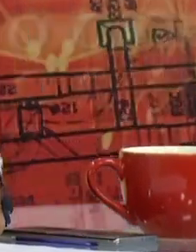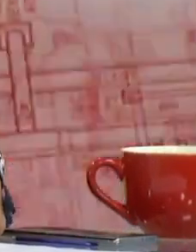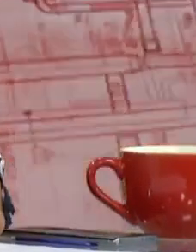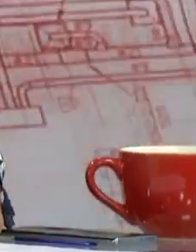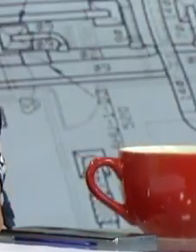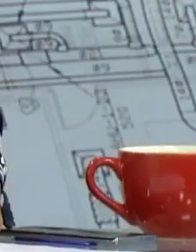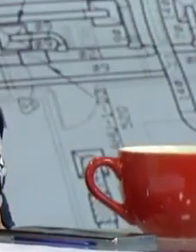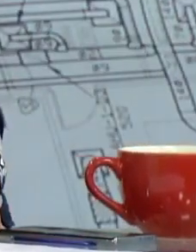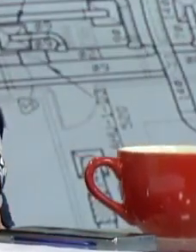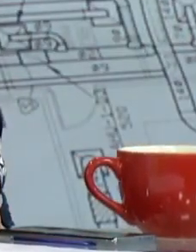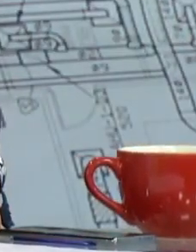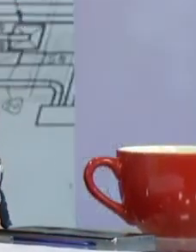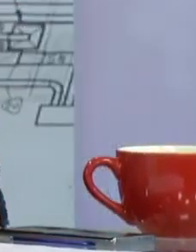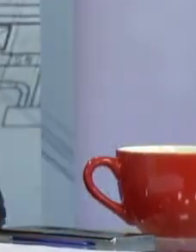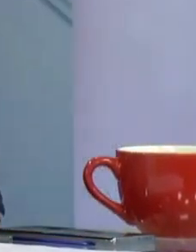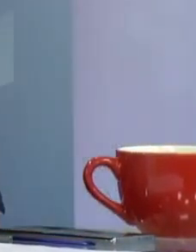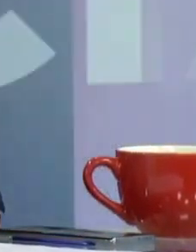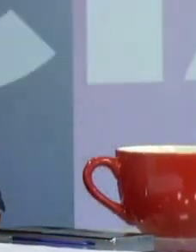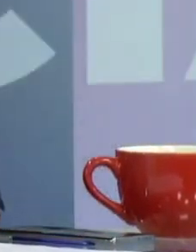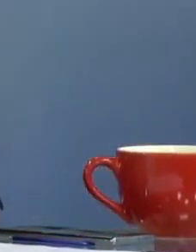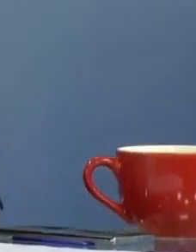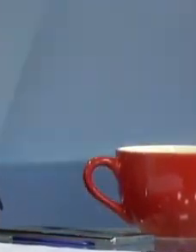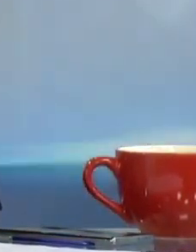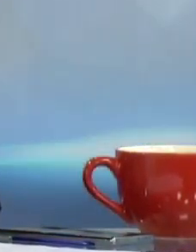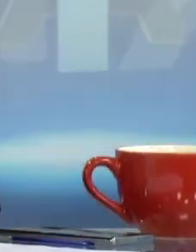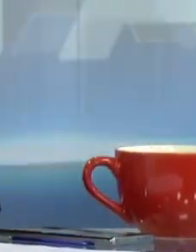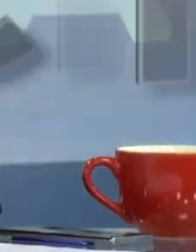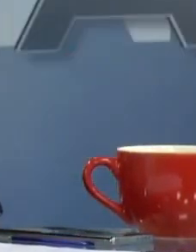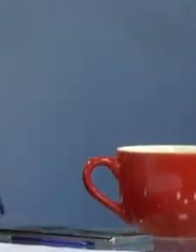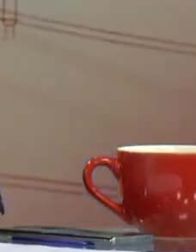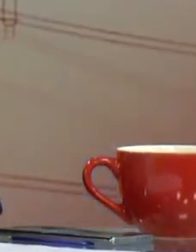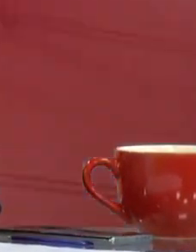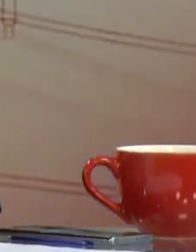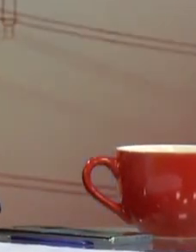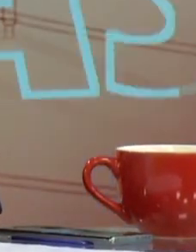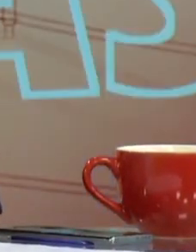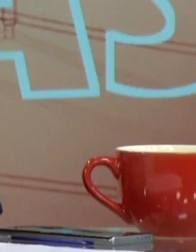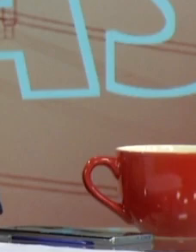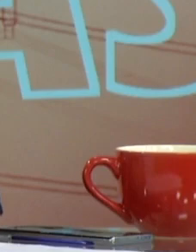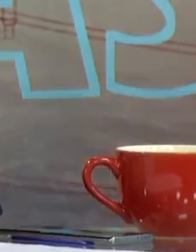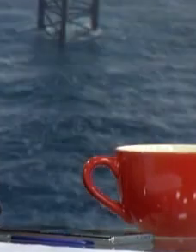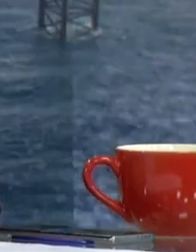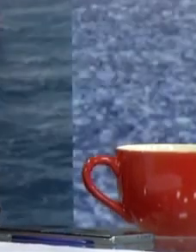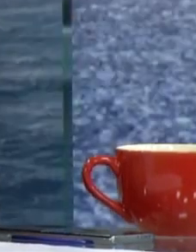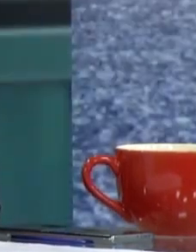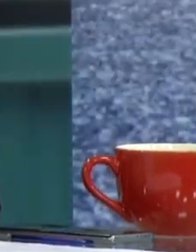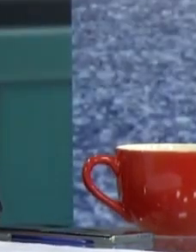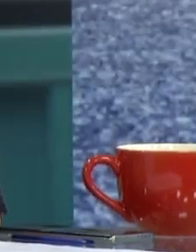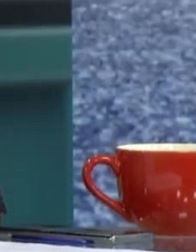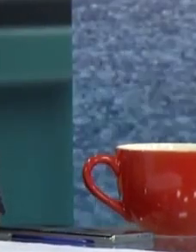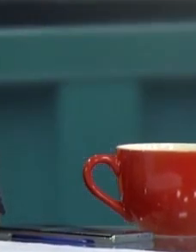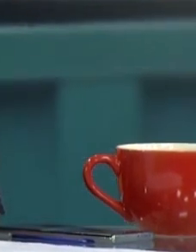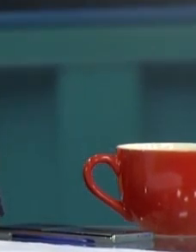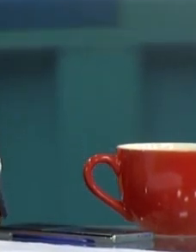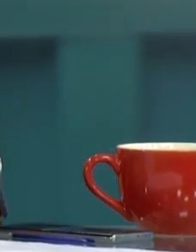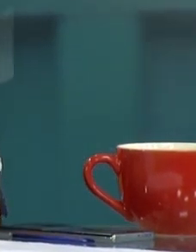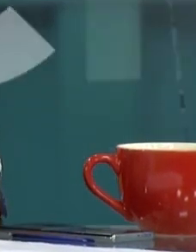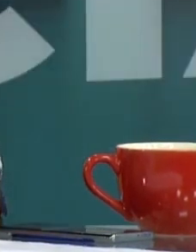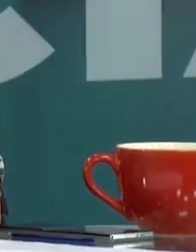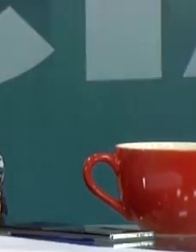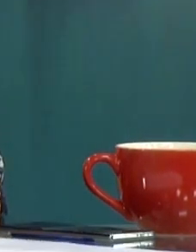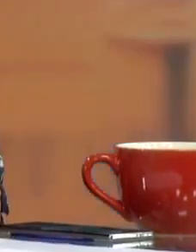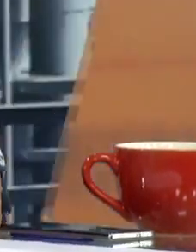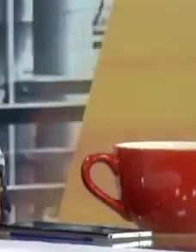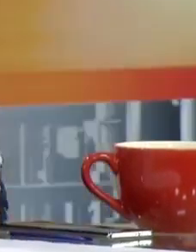El presidente Andrés Manuel López Obrador dijo durante la conferencia de este lunes, reconoció que hasta el momento no ha